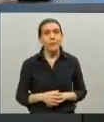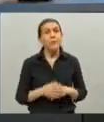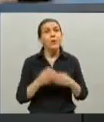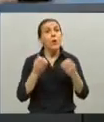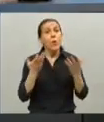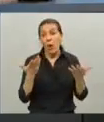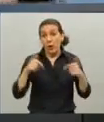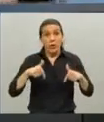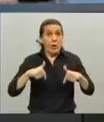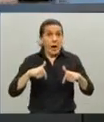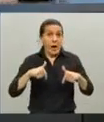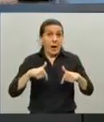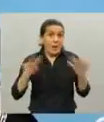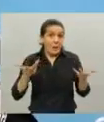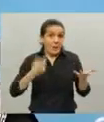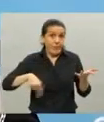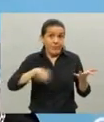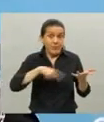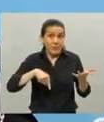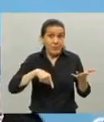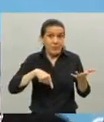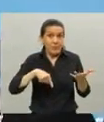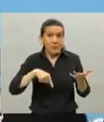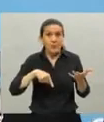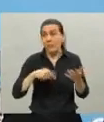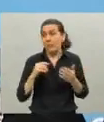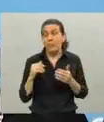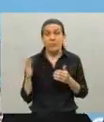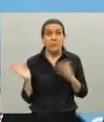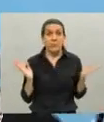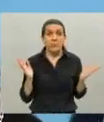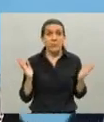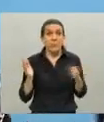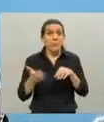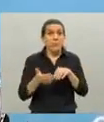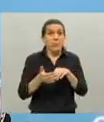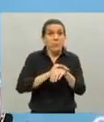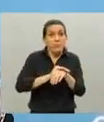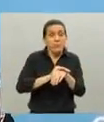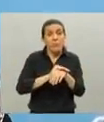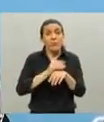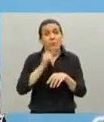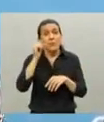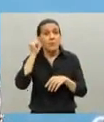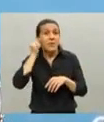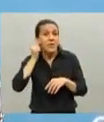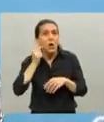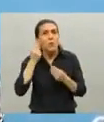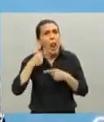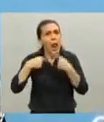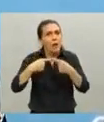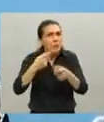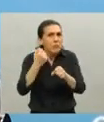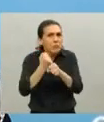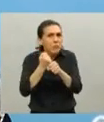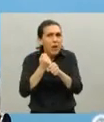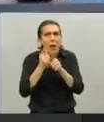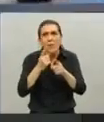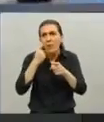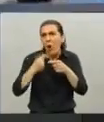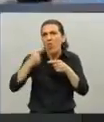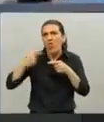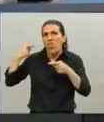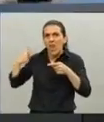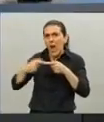Bueno, estamos aquí junto a Axel y Horacio para seguir trabajando, como lo hicimos todos estos